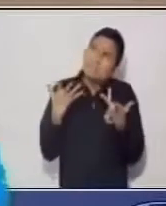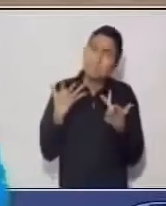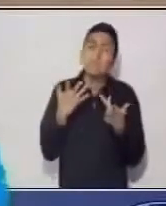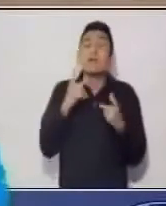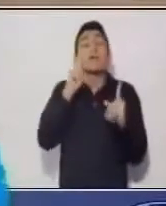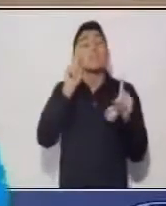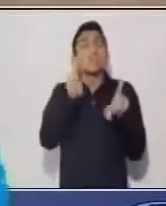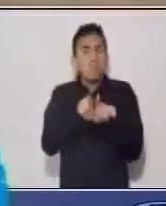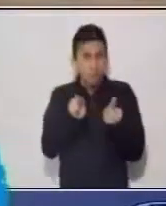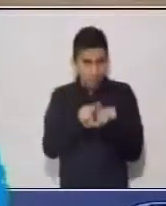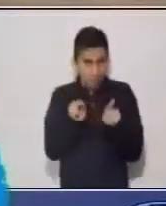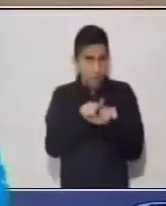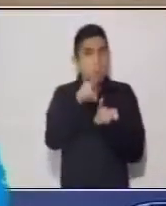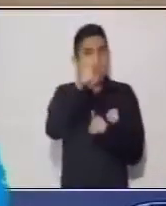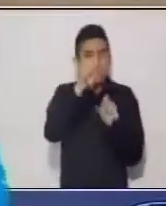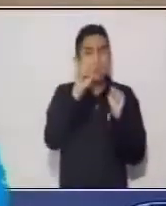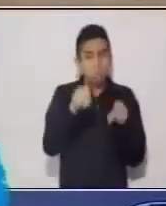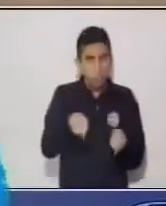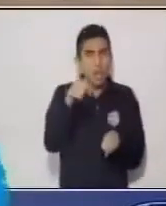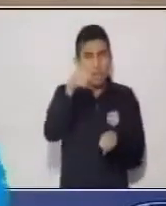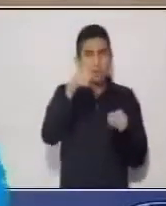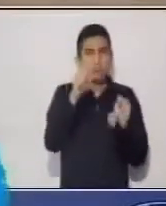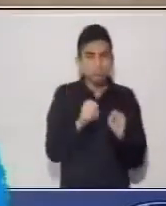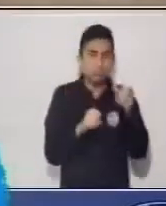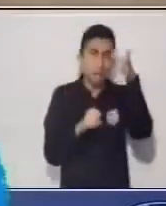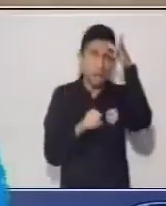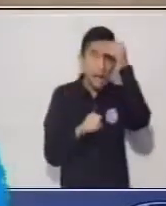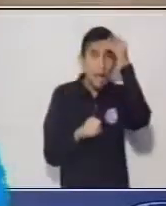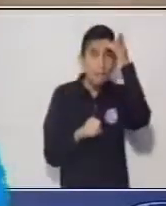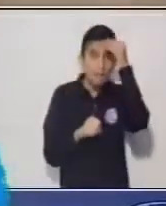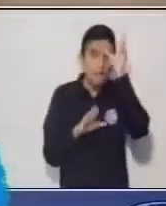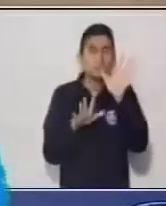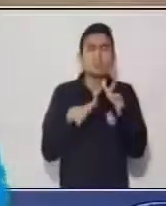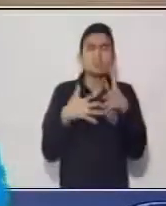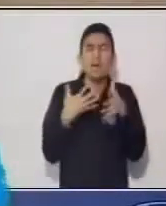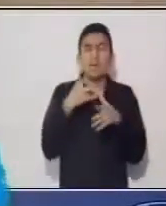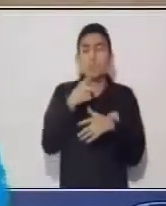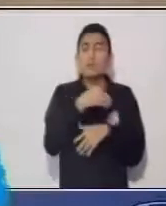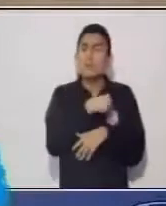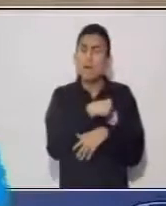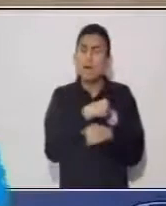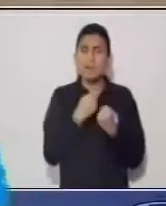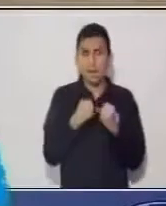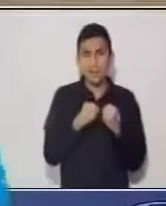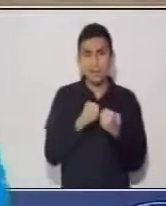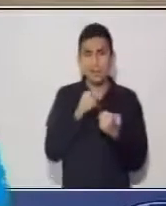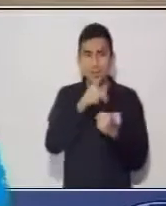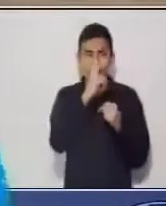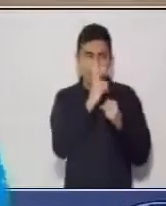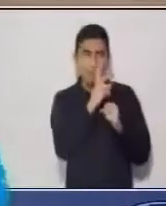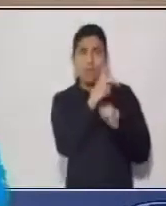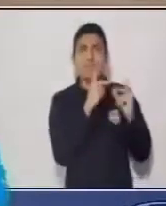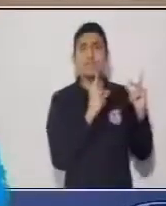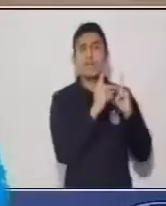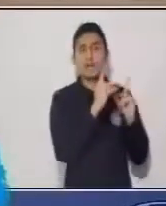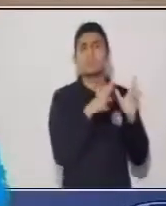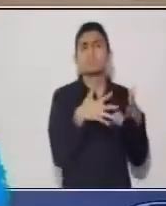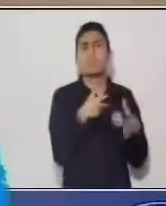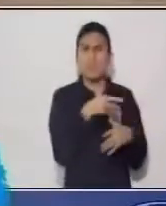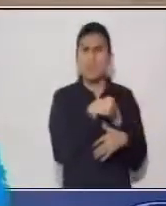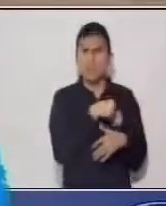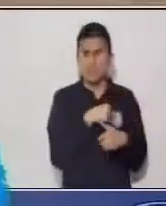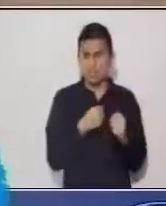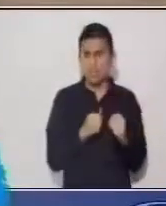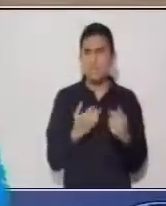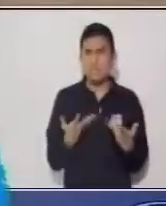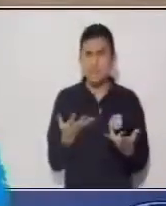también tenemos que tomar en cuenta qué imitación queremos hacer nosotros de ese diálogo, que es lo que vamos a ver más